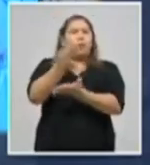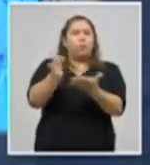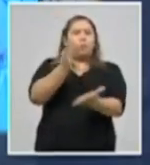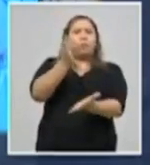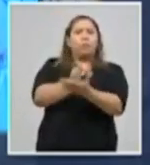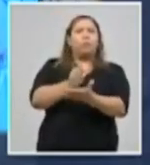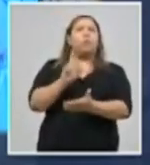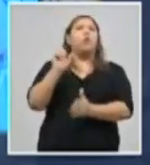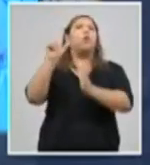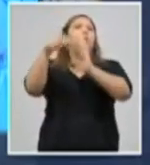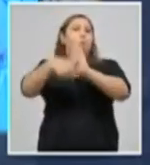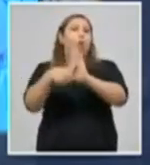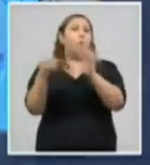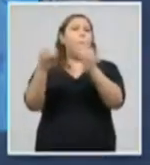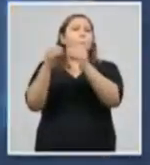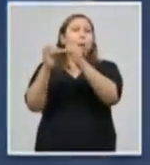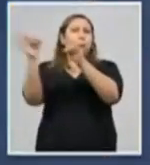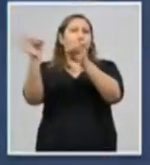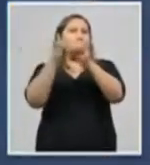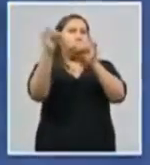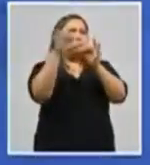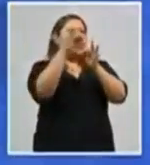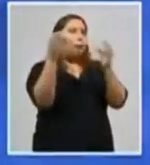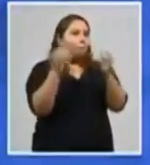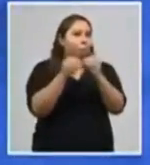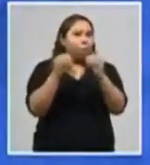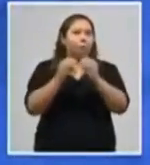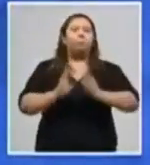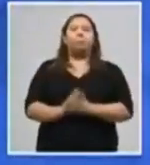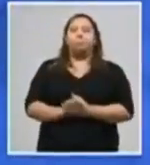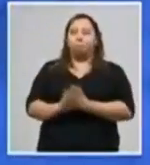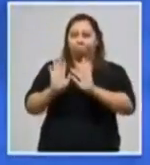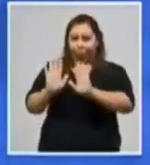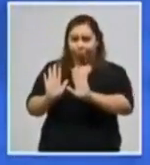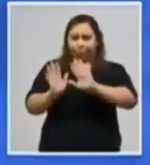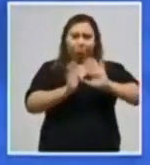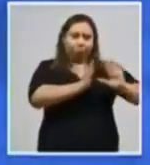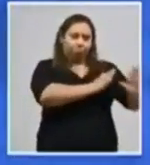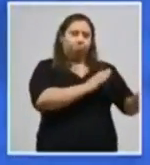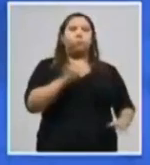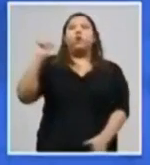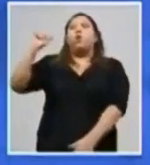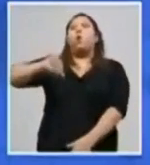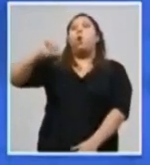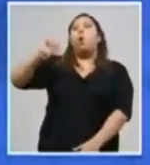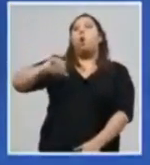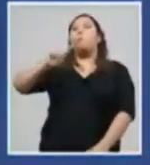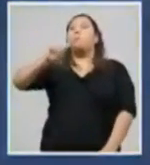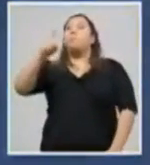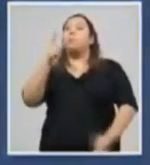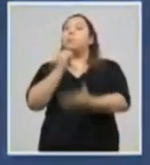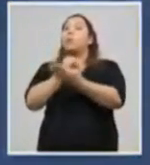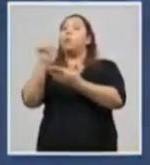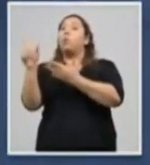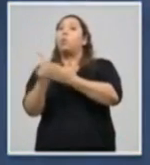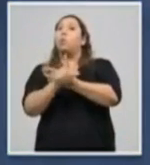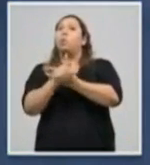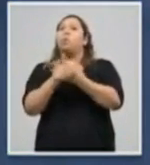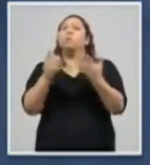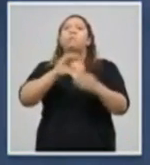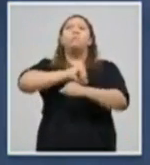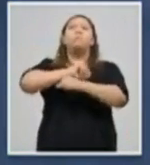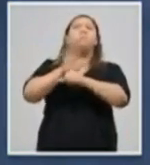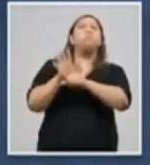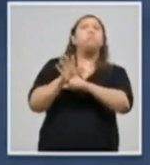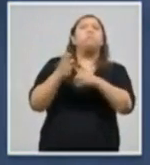regiones del país. Después de este breve informe, vamos con las cifras para este día primero de julio. Este día